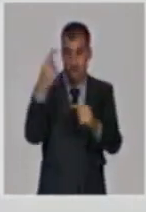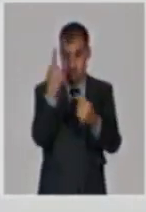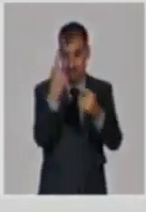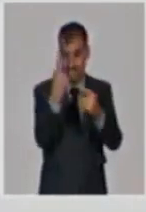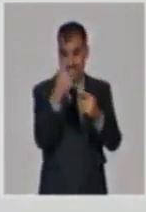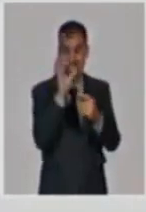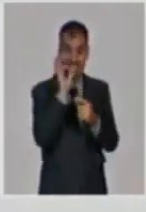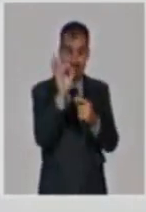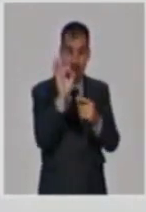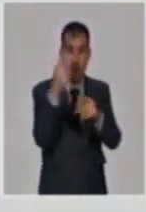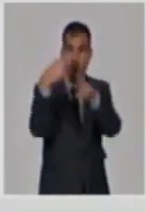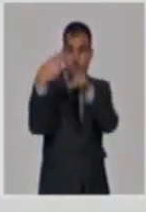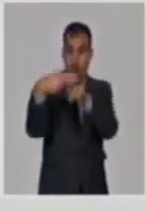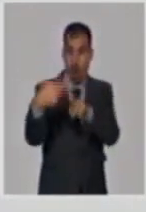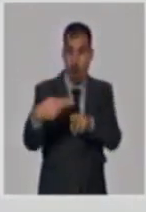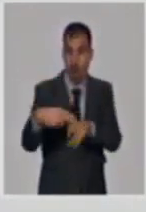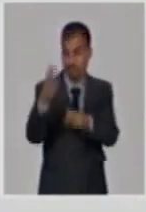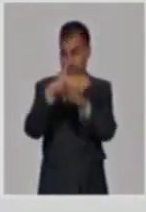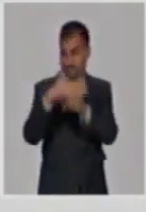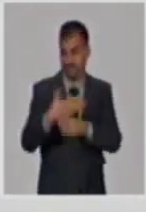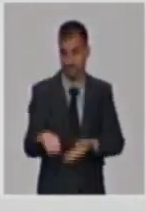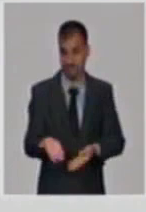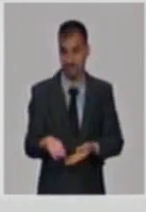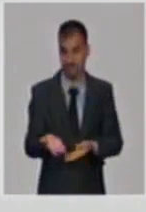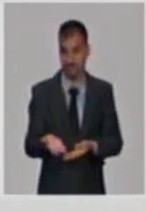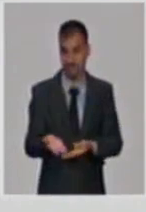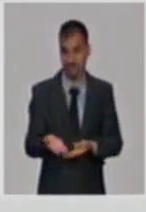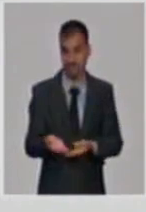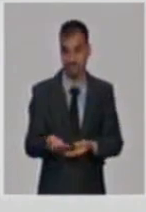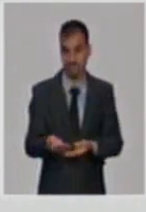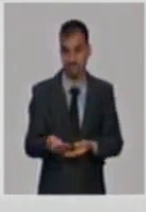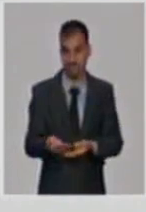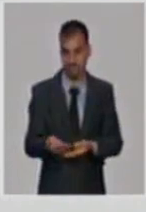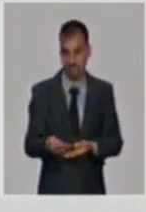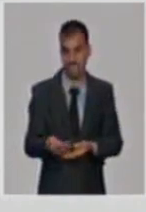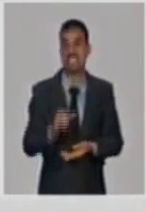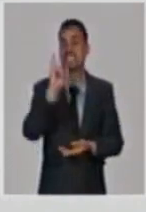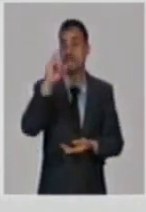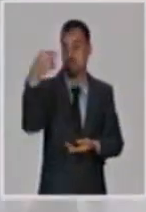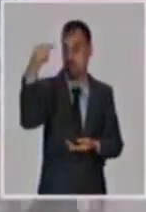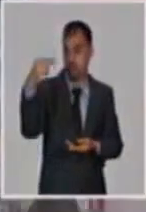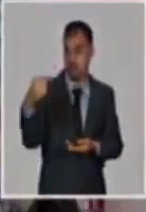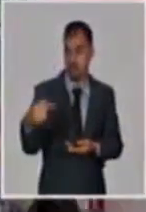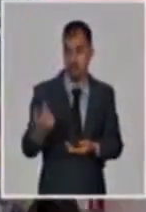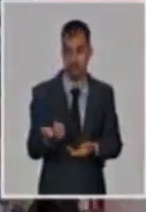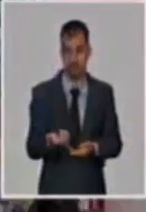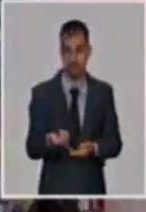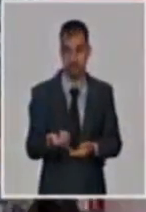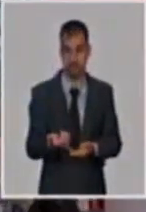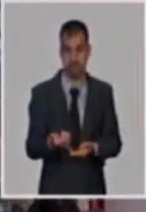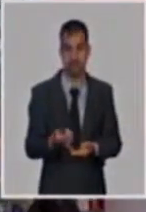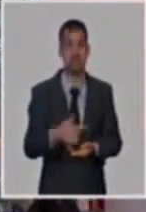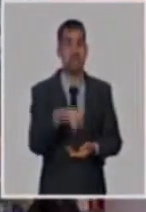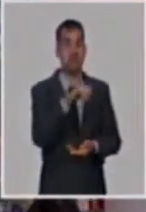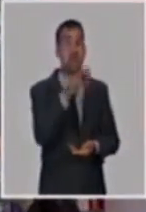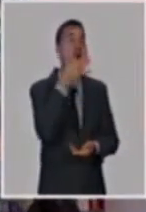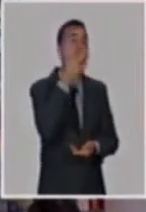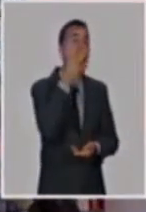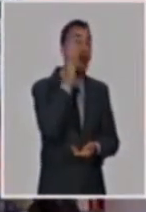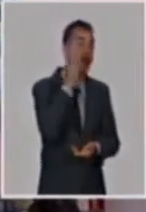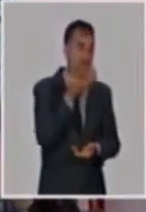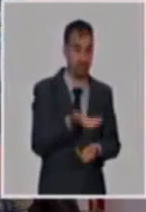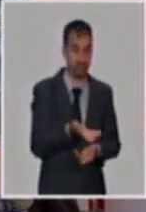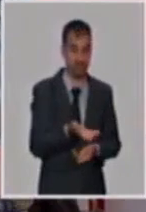nosotros son, por supuesto, renglones de productos, así el café están los dos, el robusta,